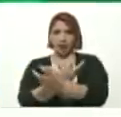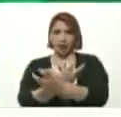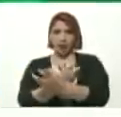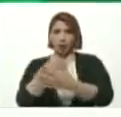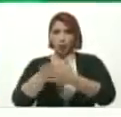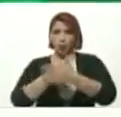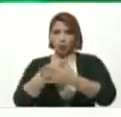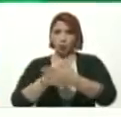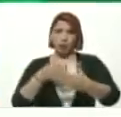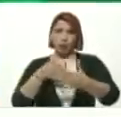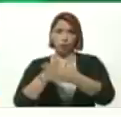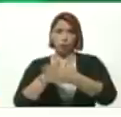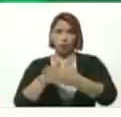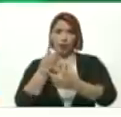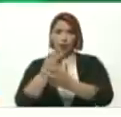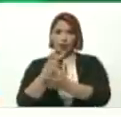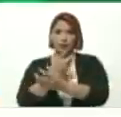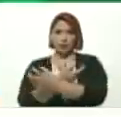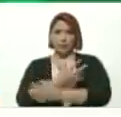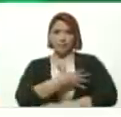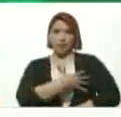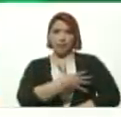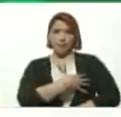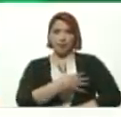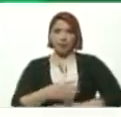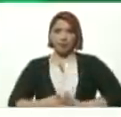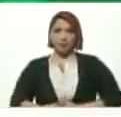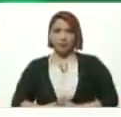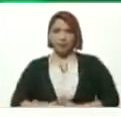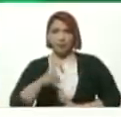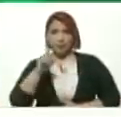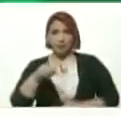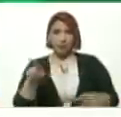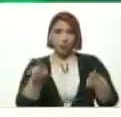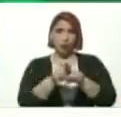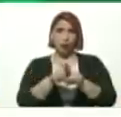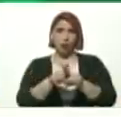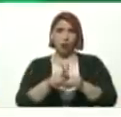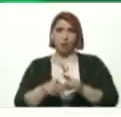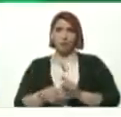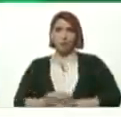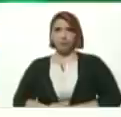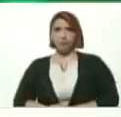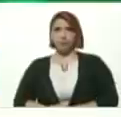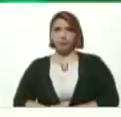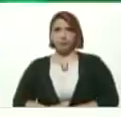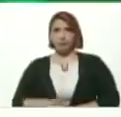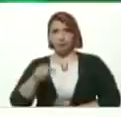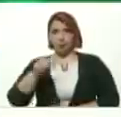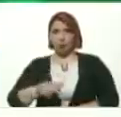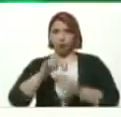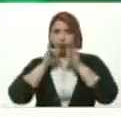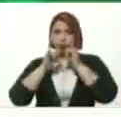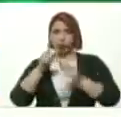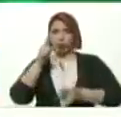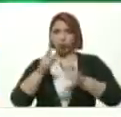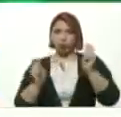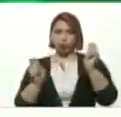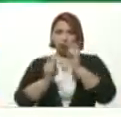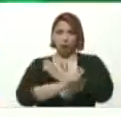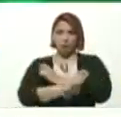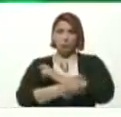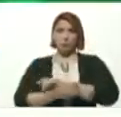la lucha Contra el cáncer De mama Igualmente Hoy bueno Anuncié algunos cambios